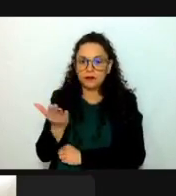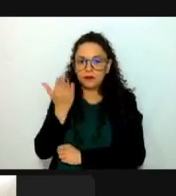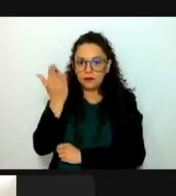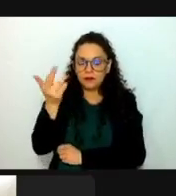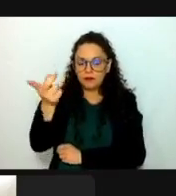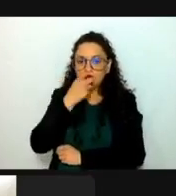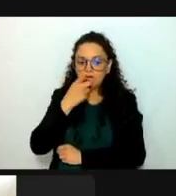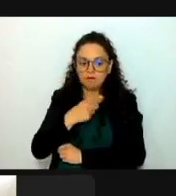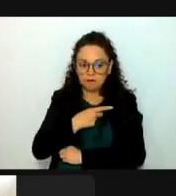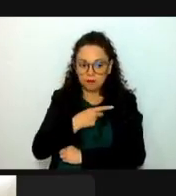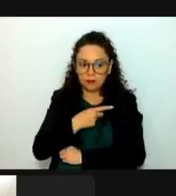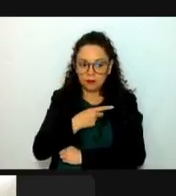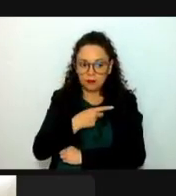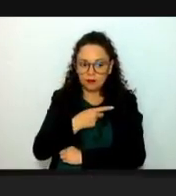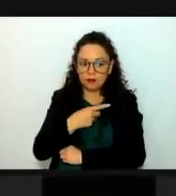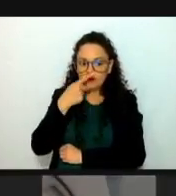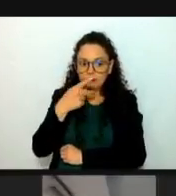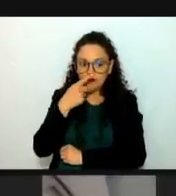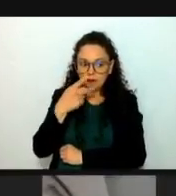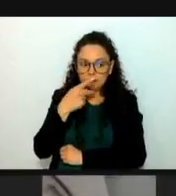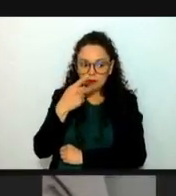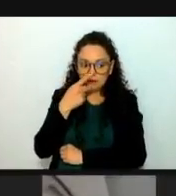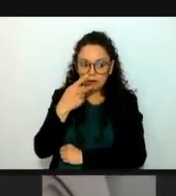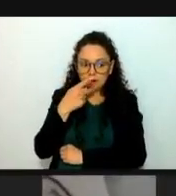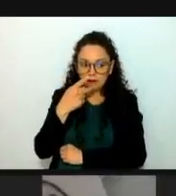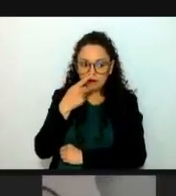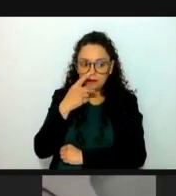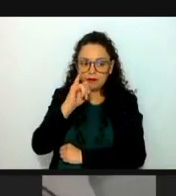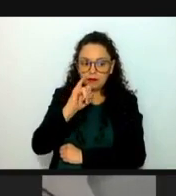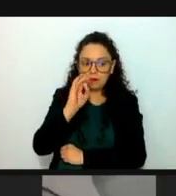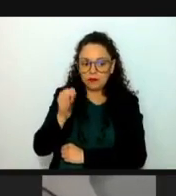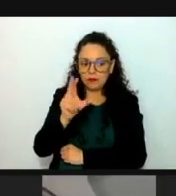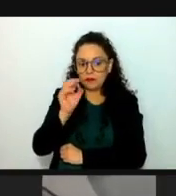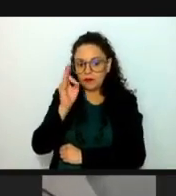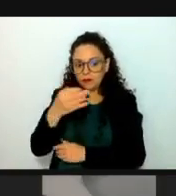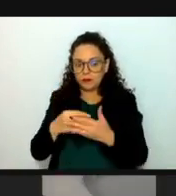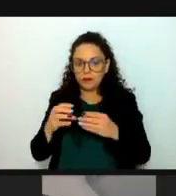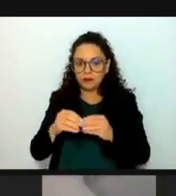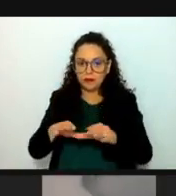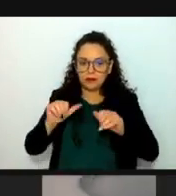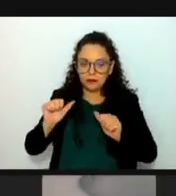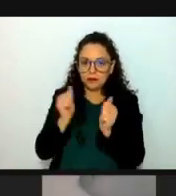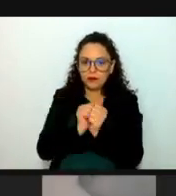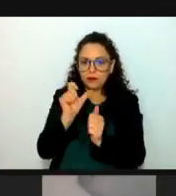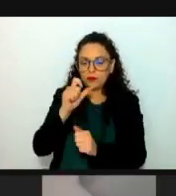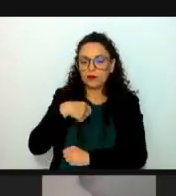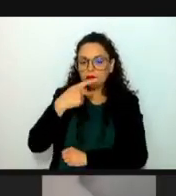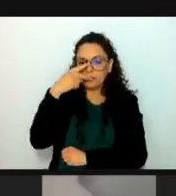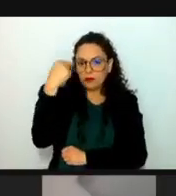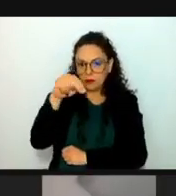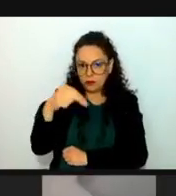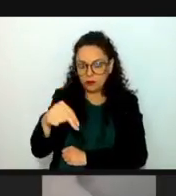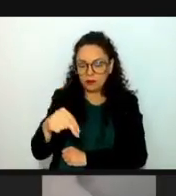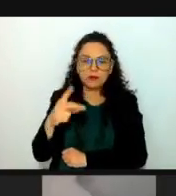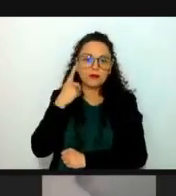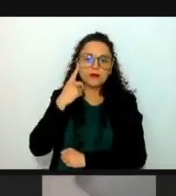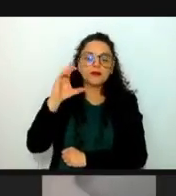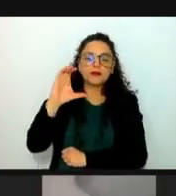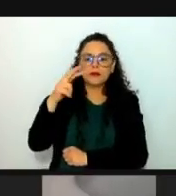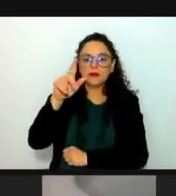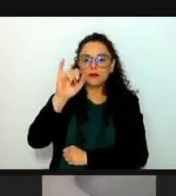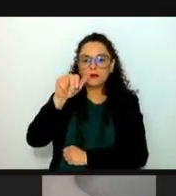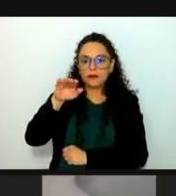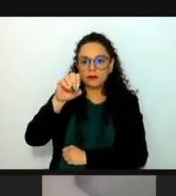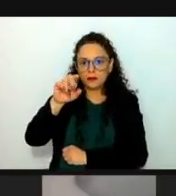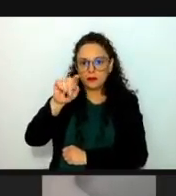voto de viva voz conforme se les vaya nombrando. Diputado Cristian Montezuma González. Cristian Montezuma,